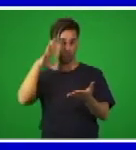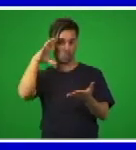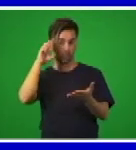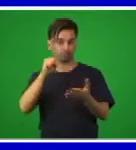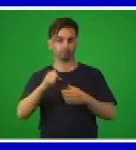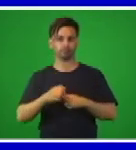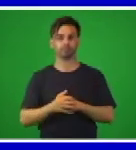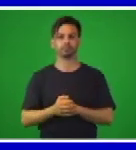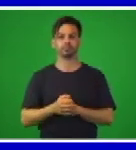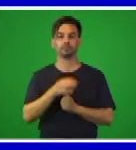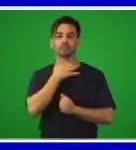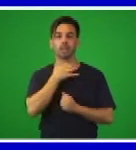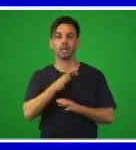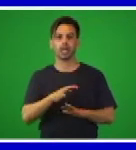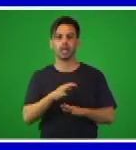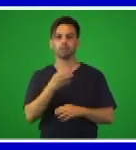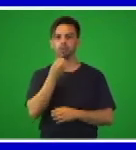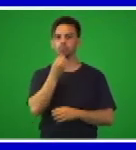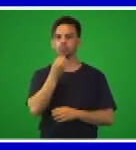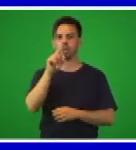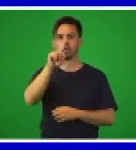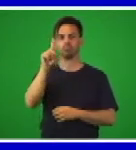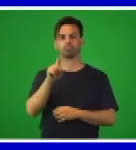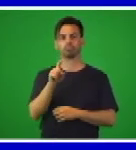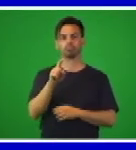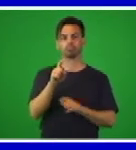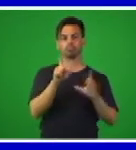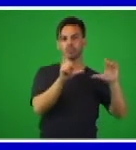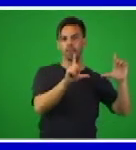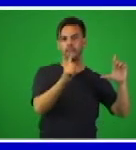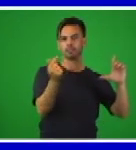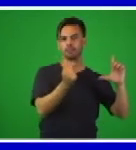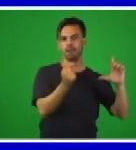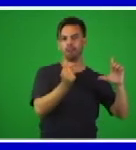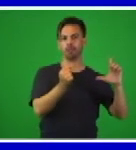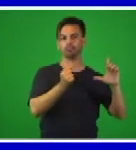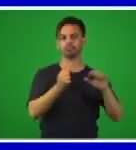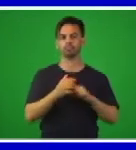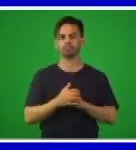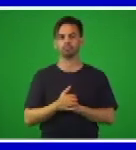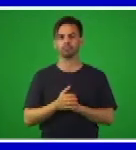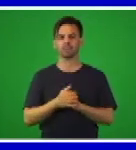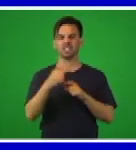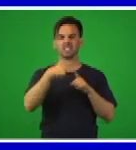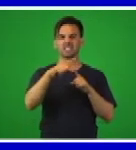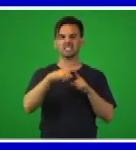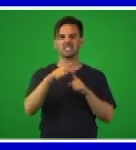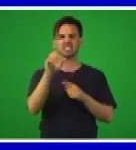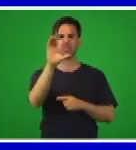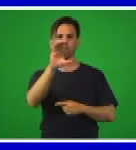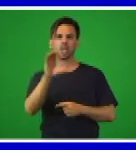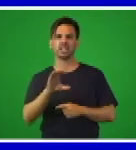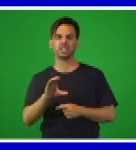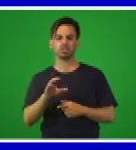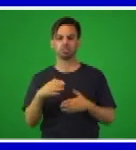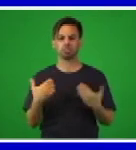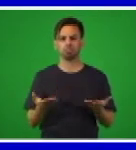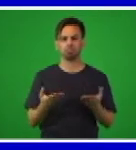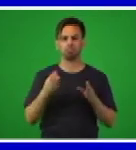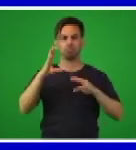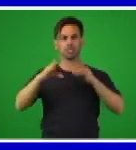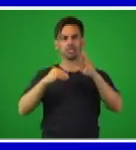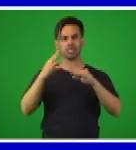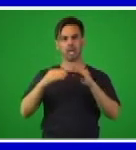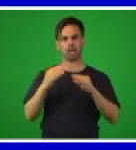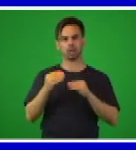narración. ¿Cuáles son los personajes que se mencionan en el texto? ¿Por qué se dice en el texto que